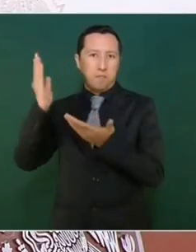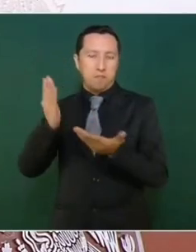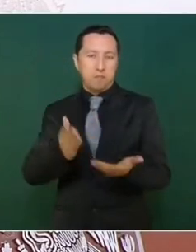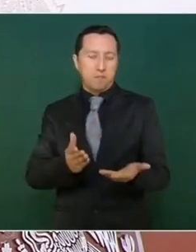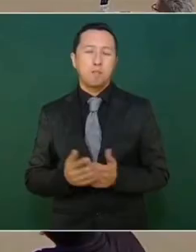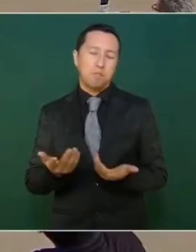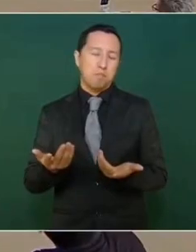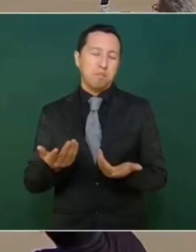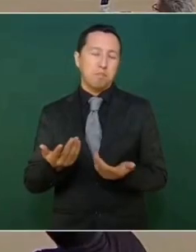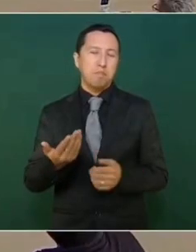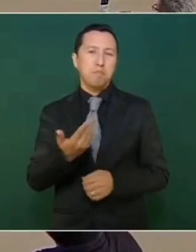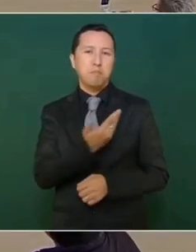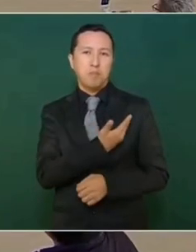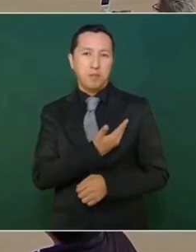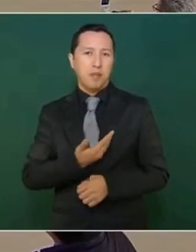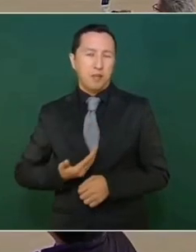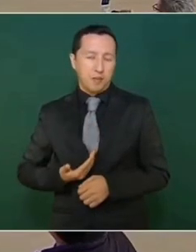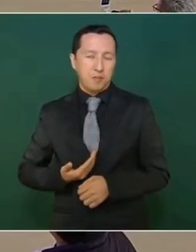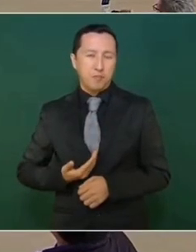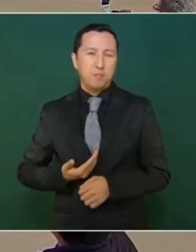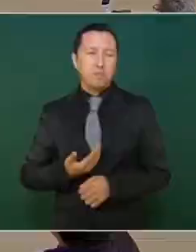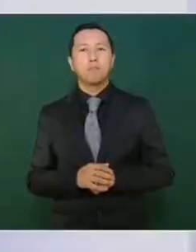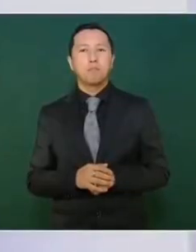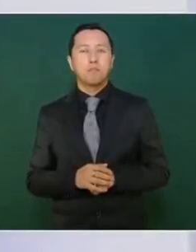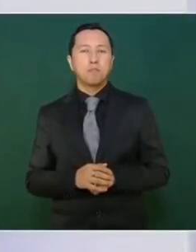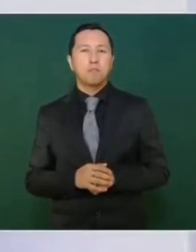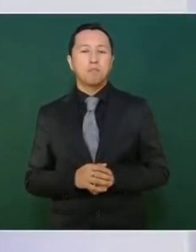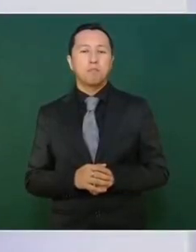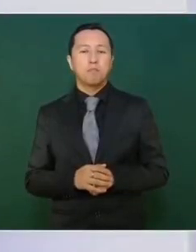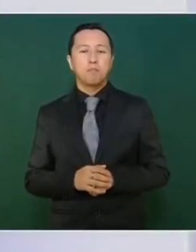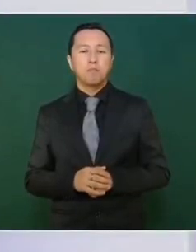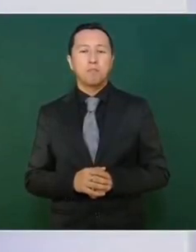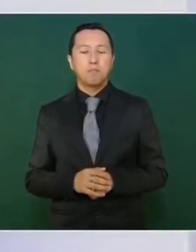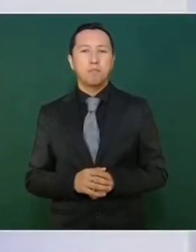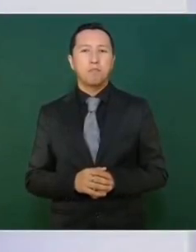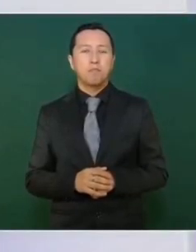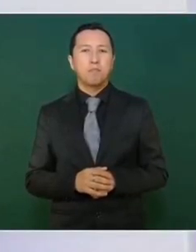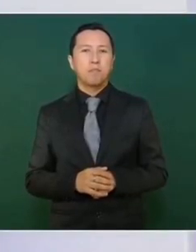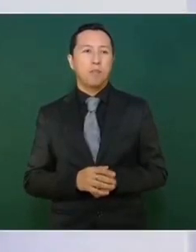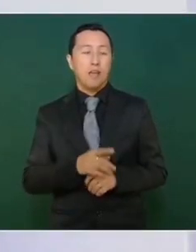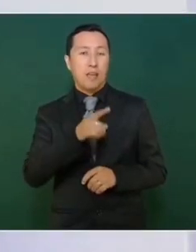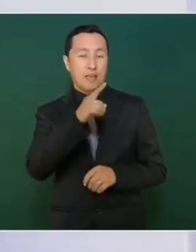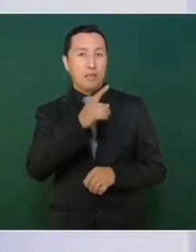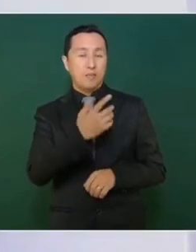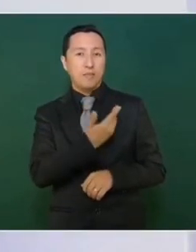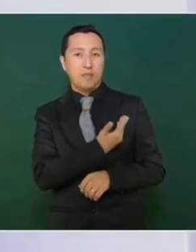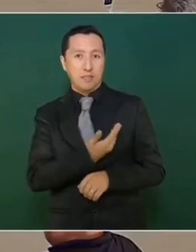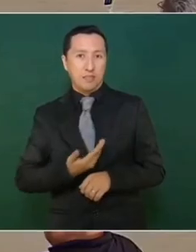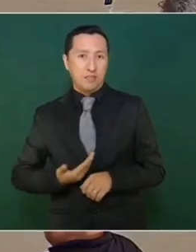de Estados Unidos, me dice constantemente